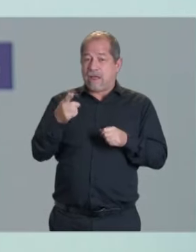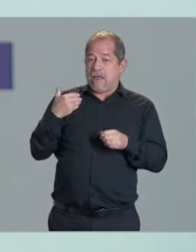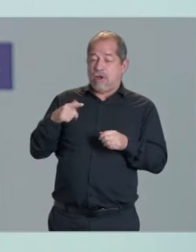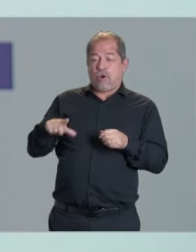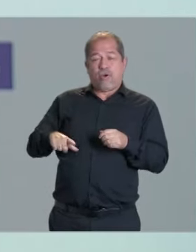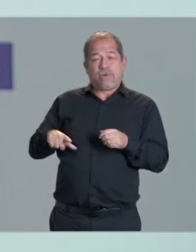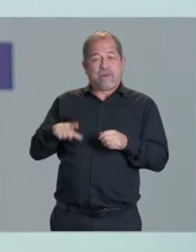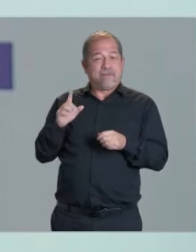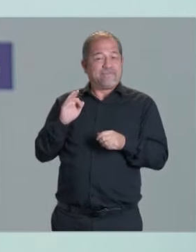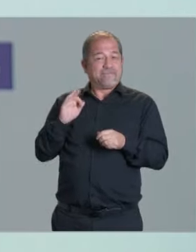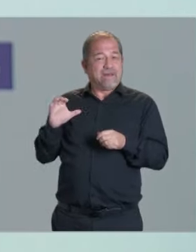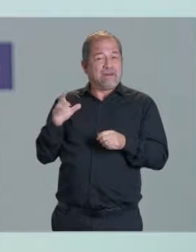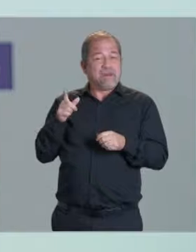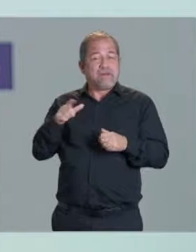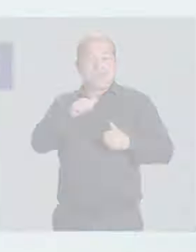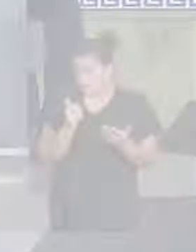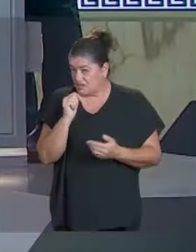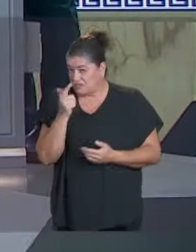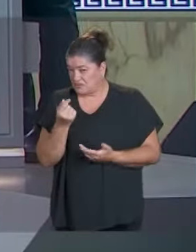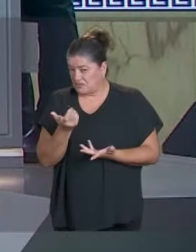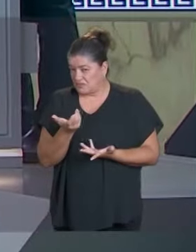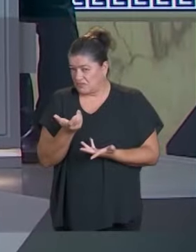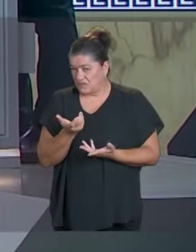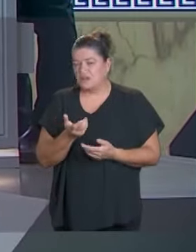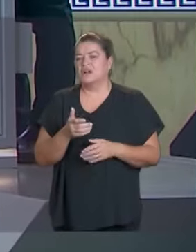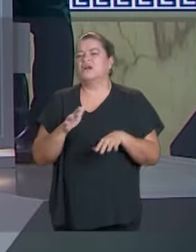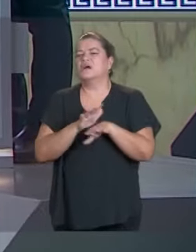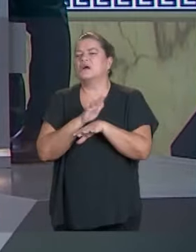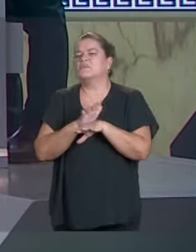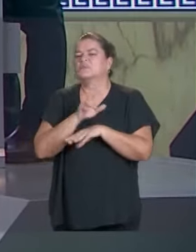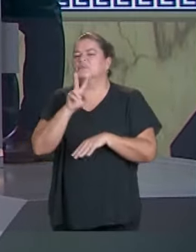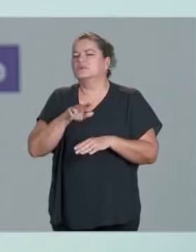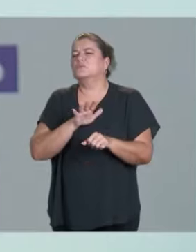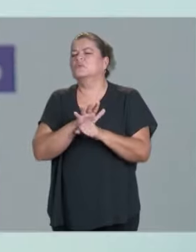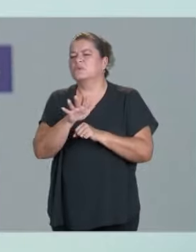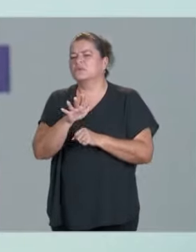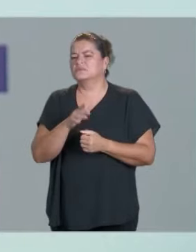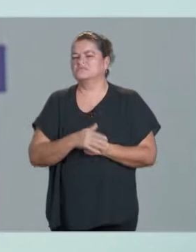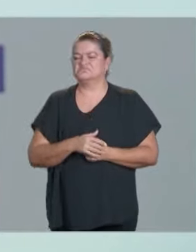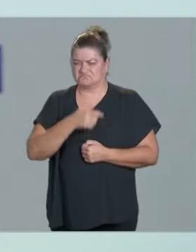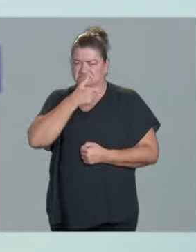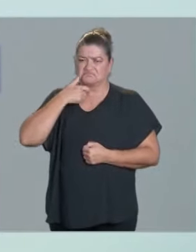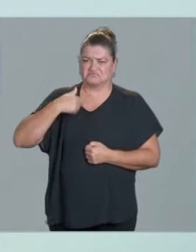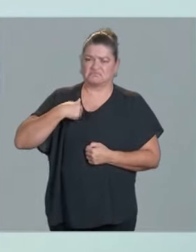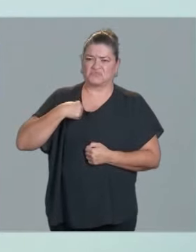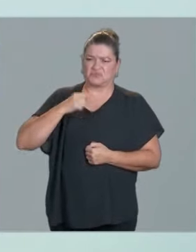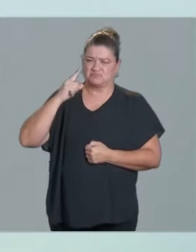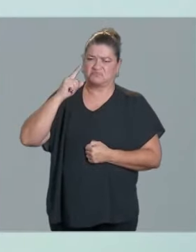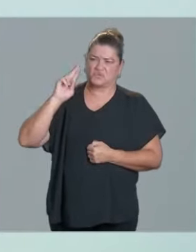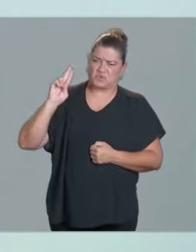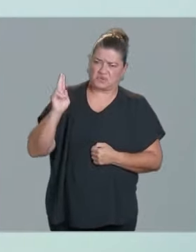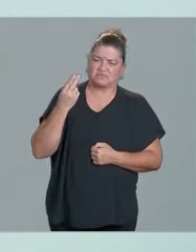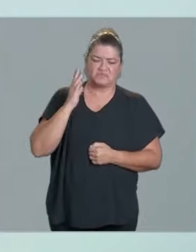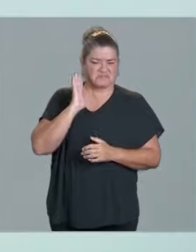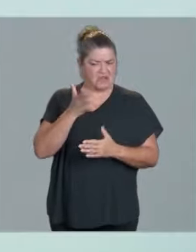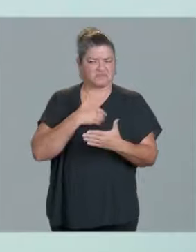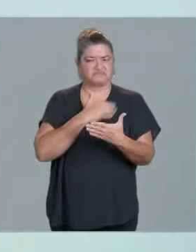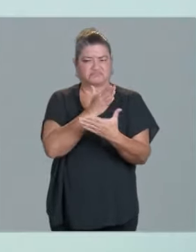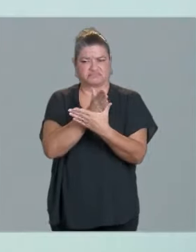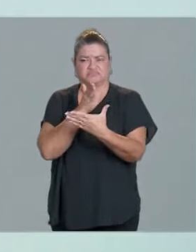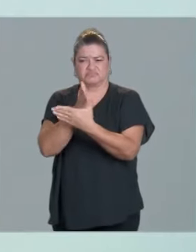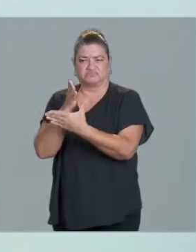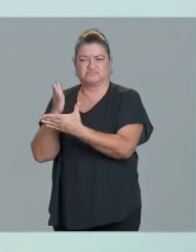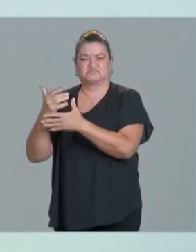en este sexenio sin resultados para tu familia. Soy el único que ha hablado de eso en las universidades, en todos los foros, frente a los empresarios. Yo no cambio de discurso